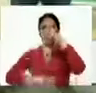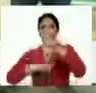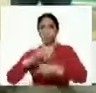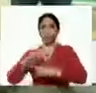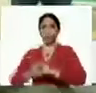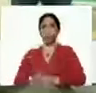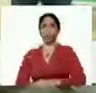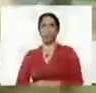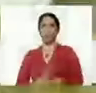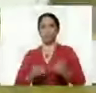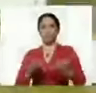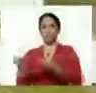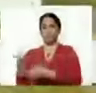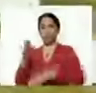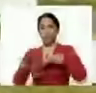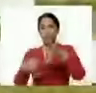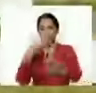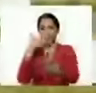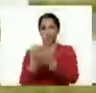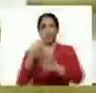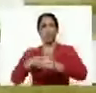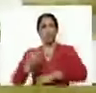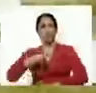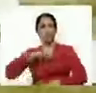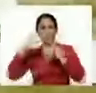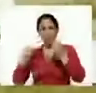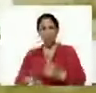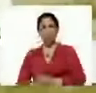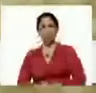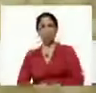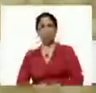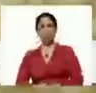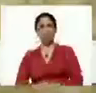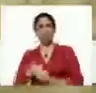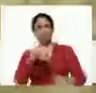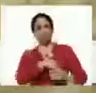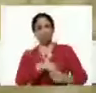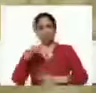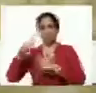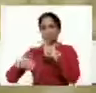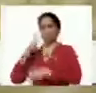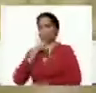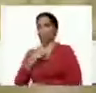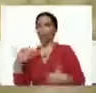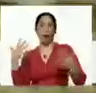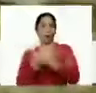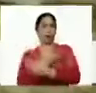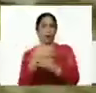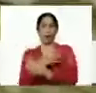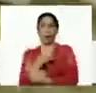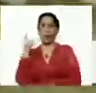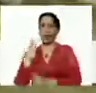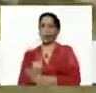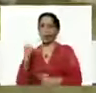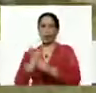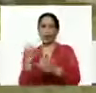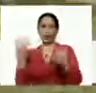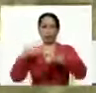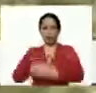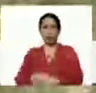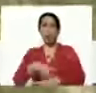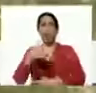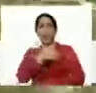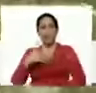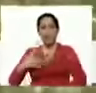productoras que han dado un paso al frente, porque hemos entendido que entre cuarentena y producción no hay contradicción, presidente, pero quiero que sea la